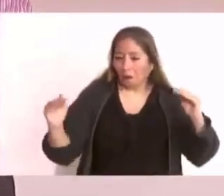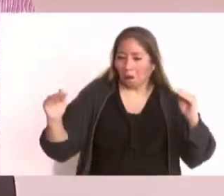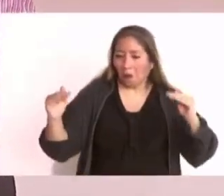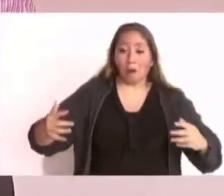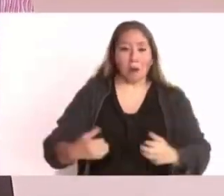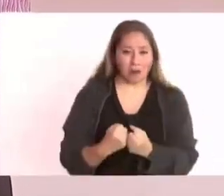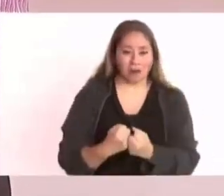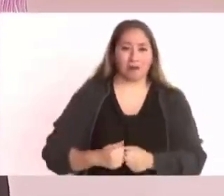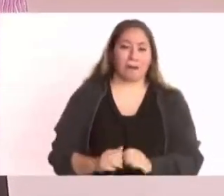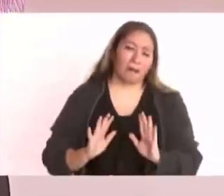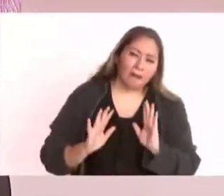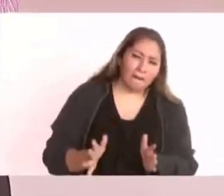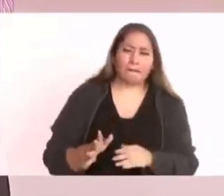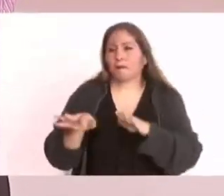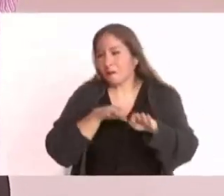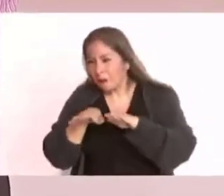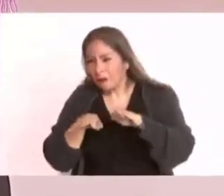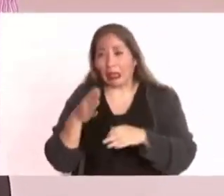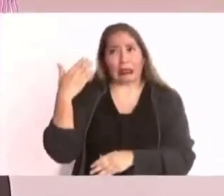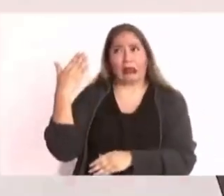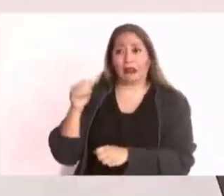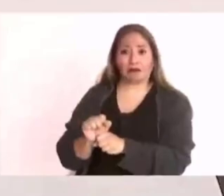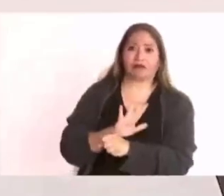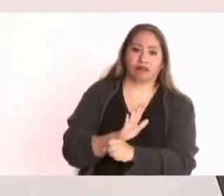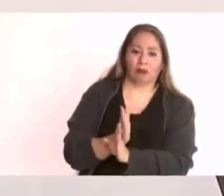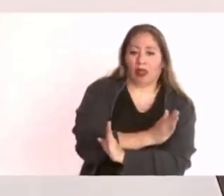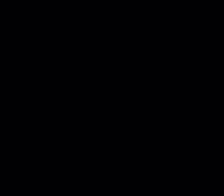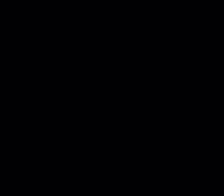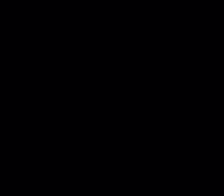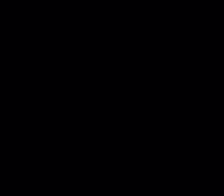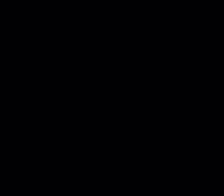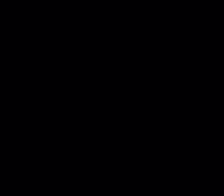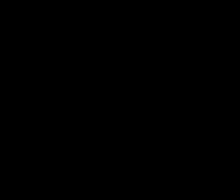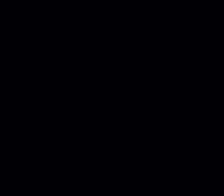una economía recuperada. Ya con los empleos que teníamos antes de la pandemia.